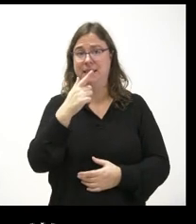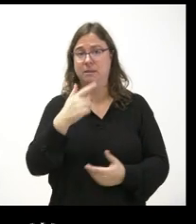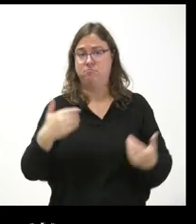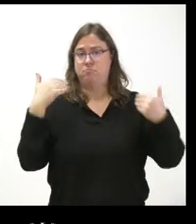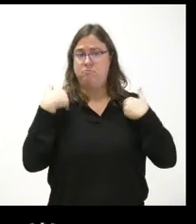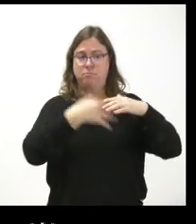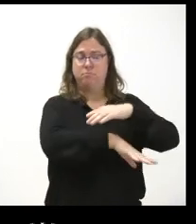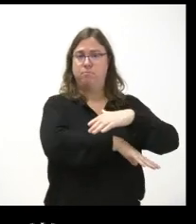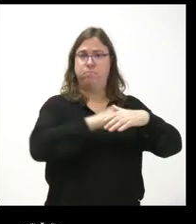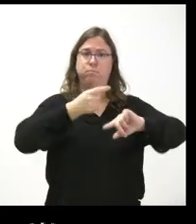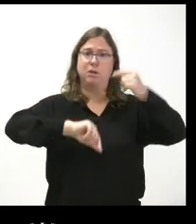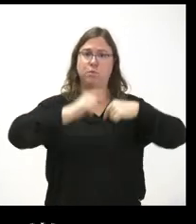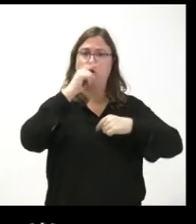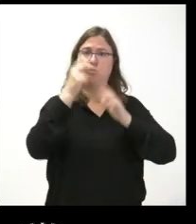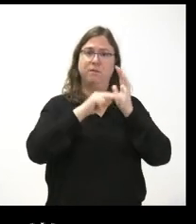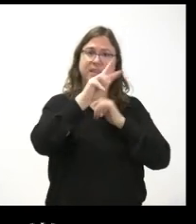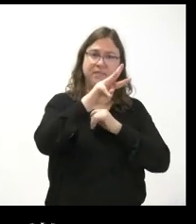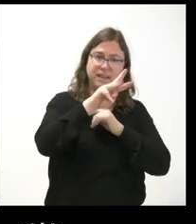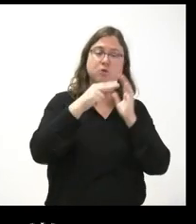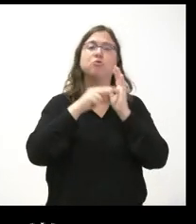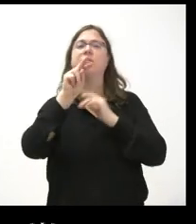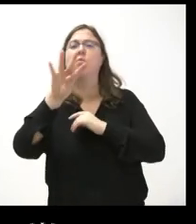presupuestos de 2023, a los de 2024